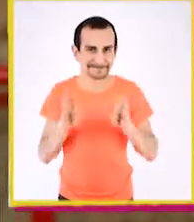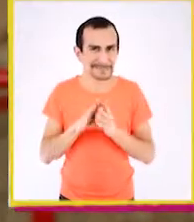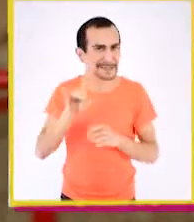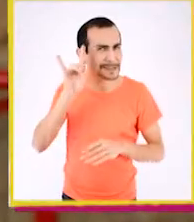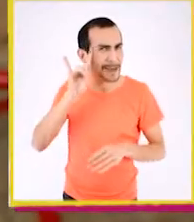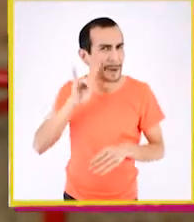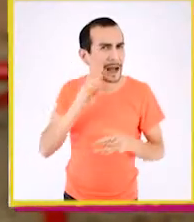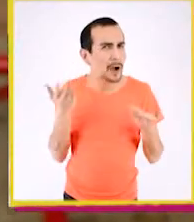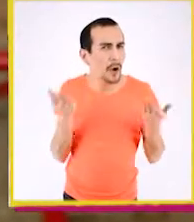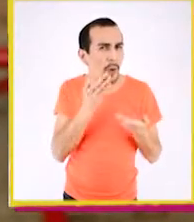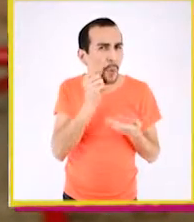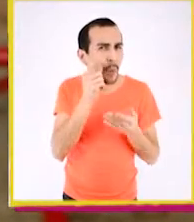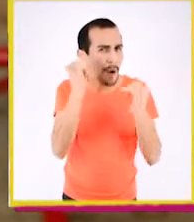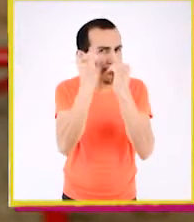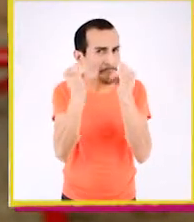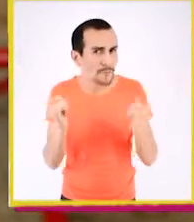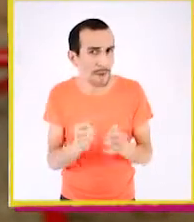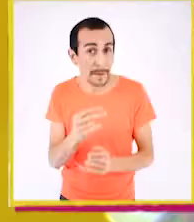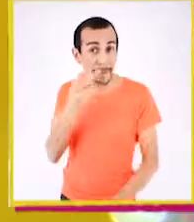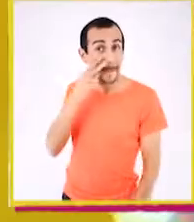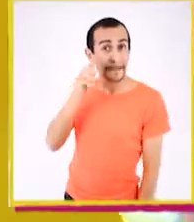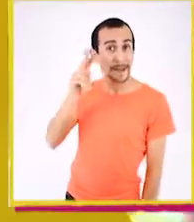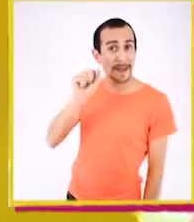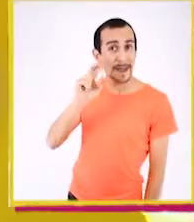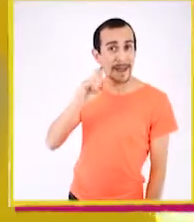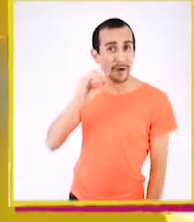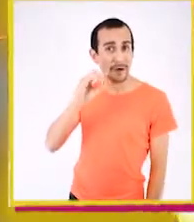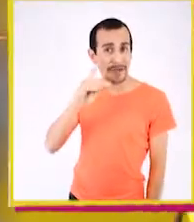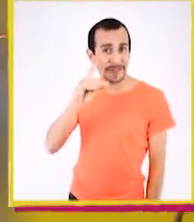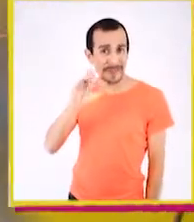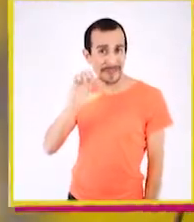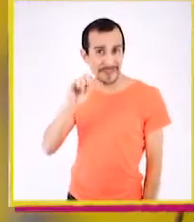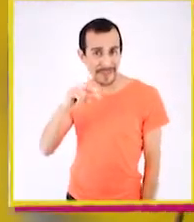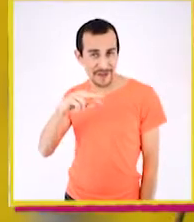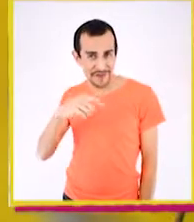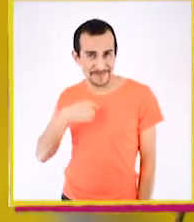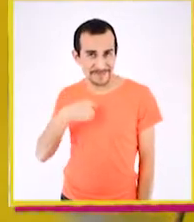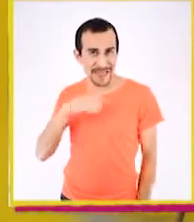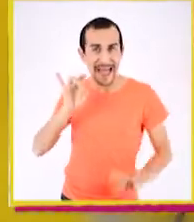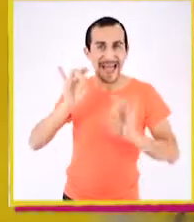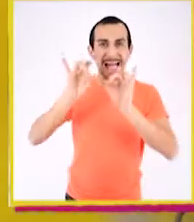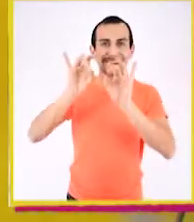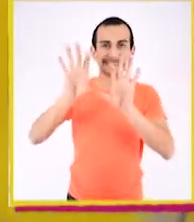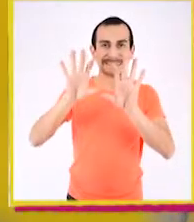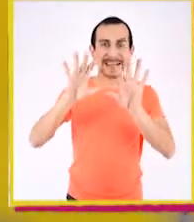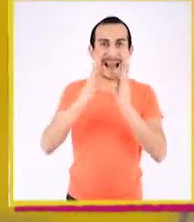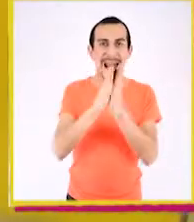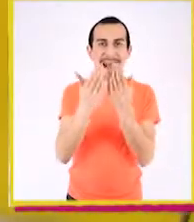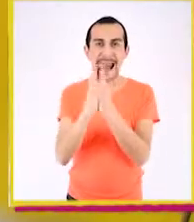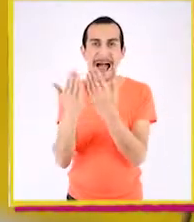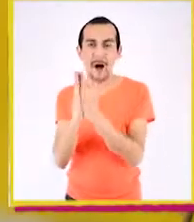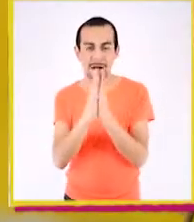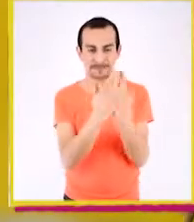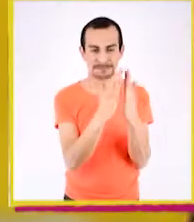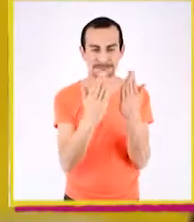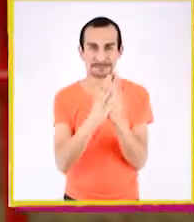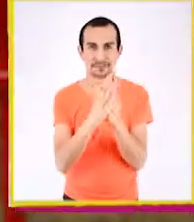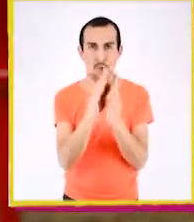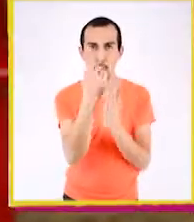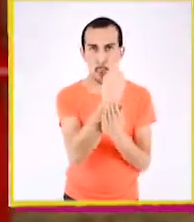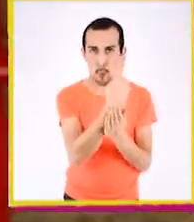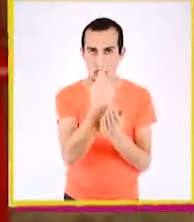¿Recuerdan cómo son los acordeones? ¡Miren! Así nos debería quedar nuestras hojitas dobladas.